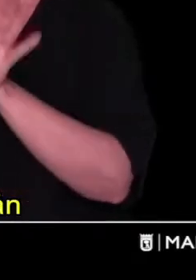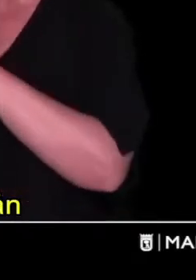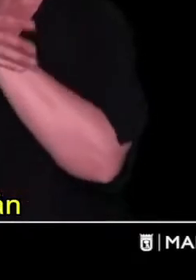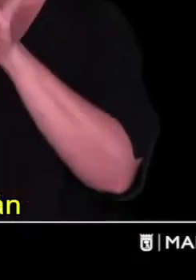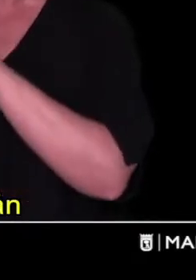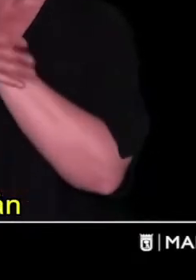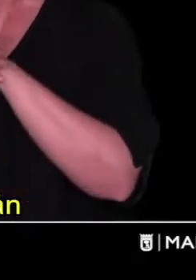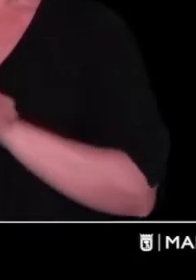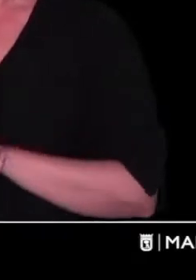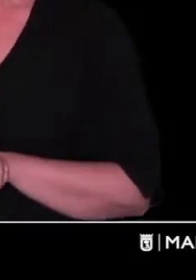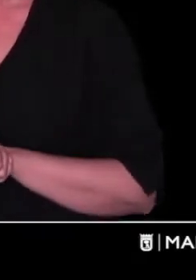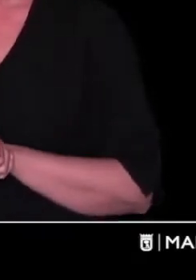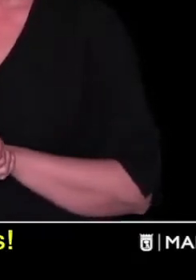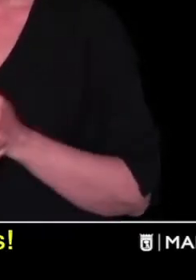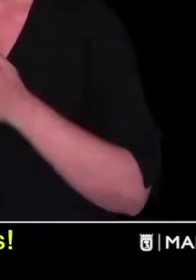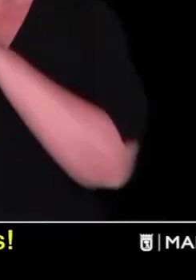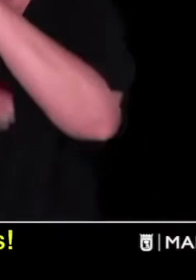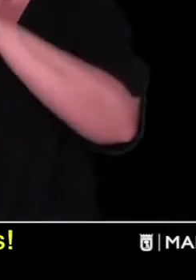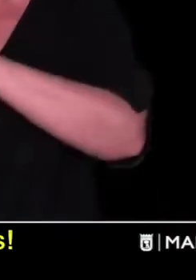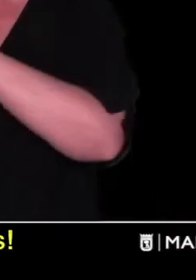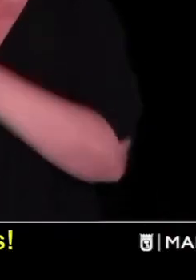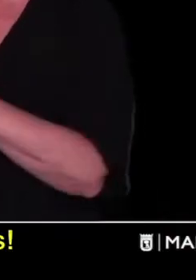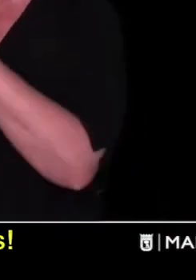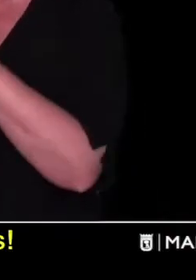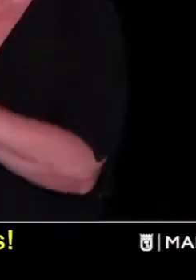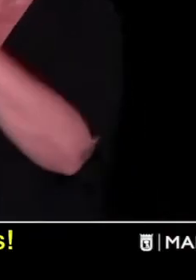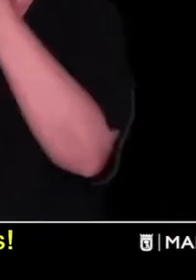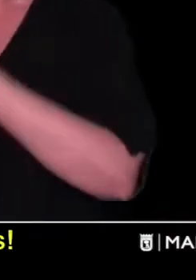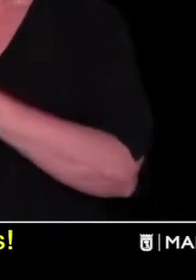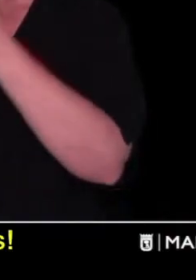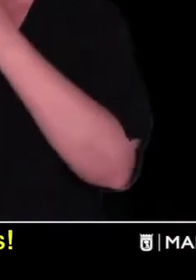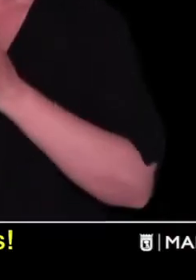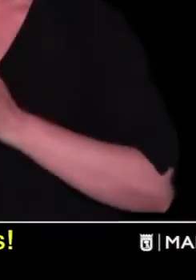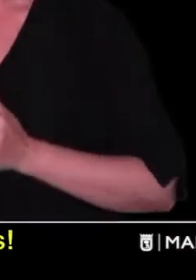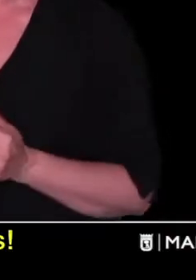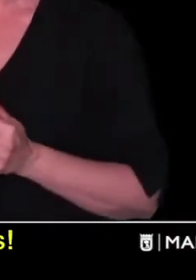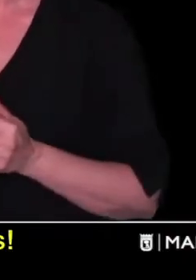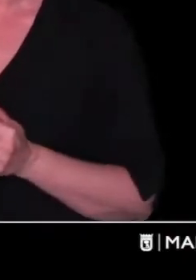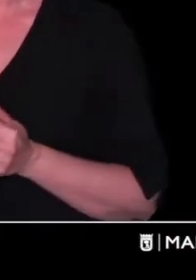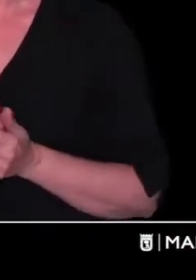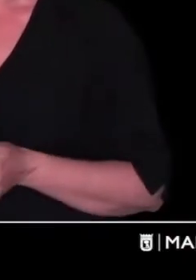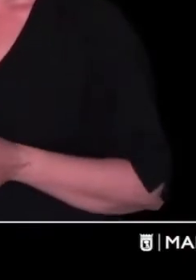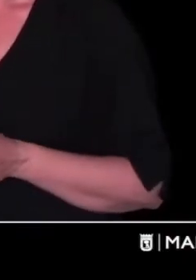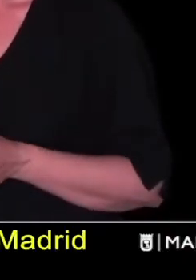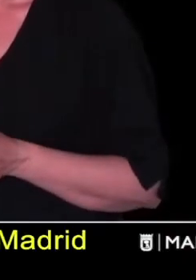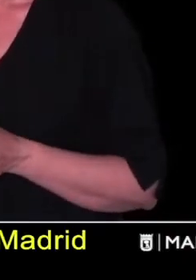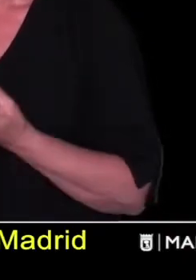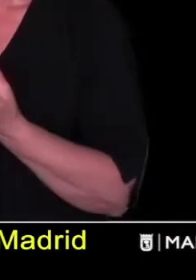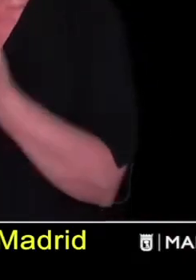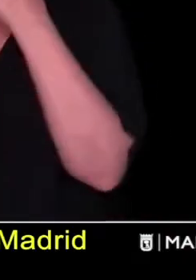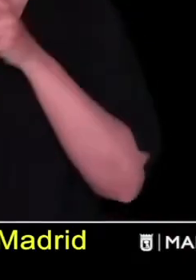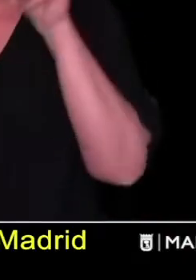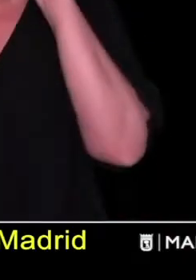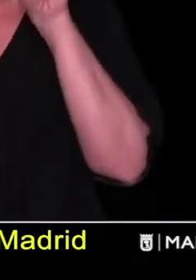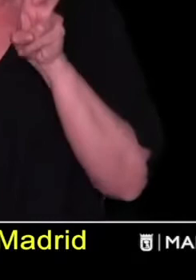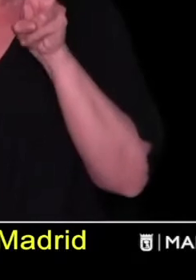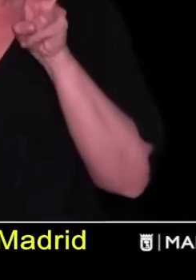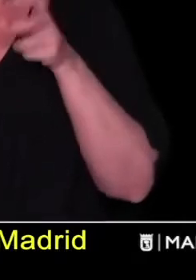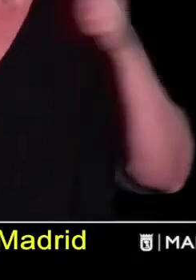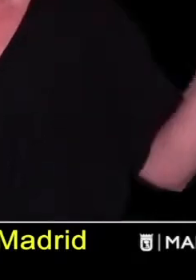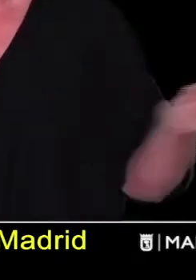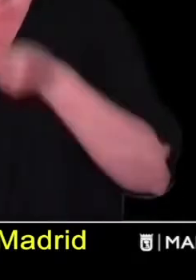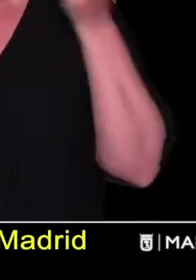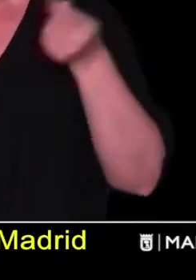intérpretes en estos puntos. No dudes en acercarte y solicitar la información que necesites. Allí te informarán